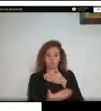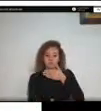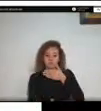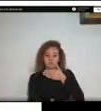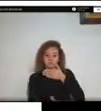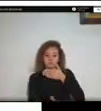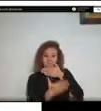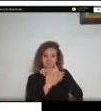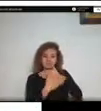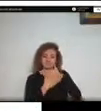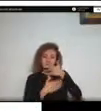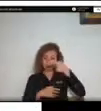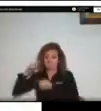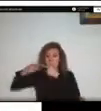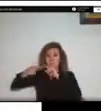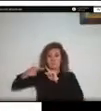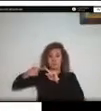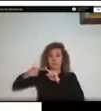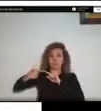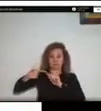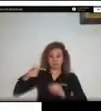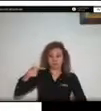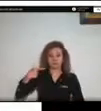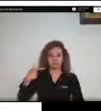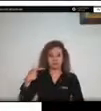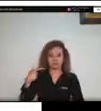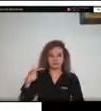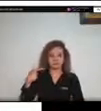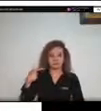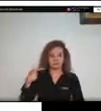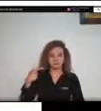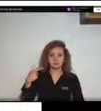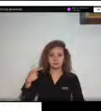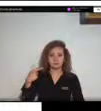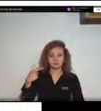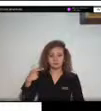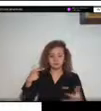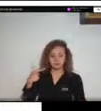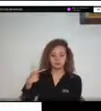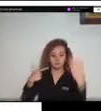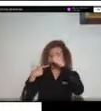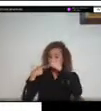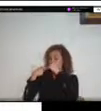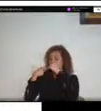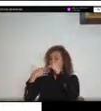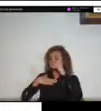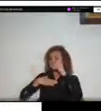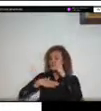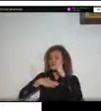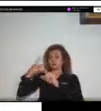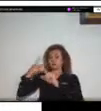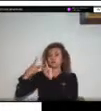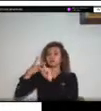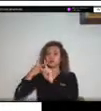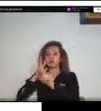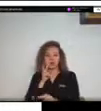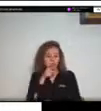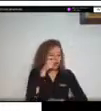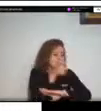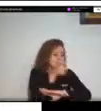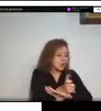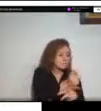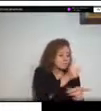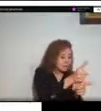información nosotros recibimos procedemos a hacer una verificación una vez verificado el evento y